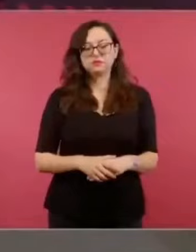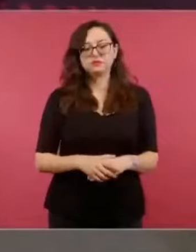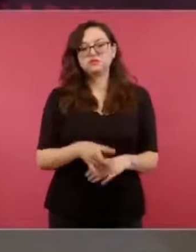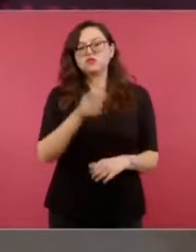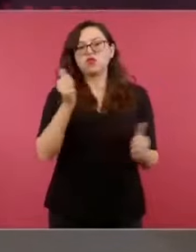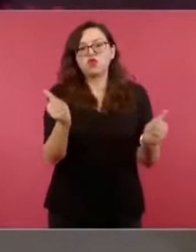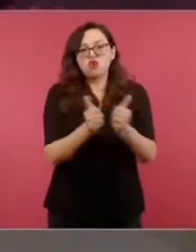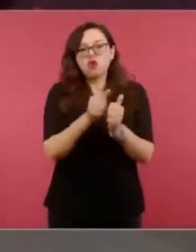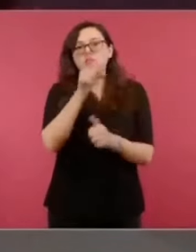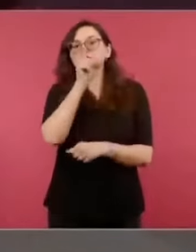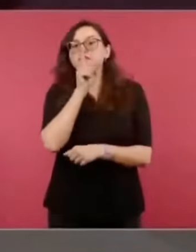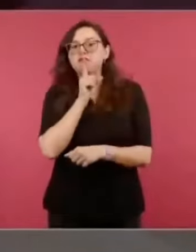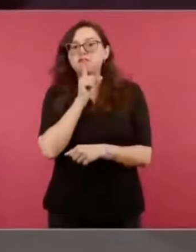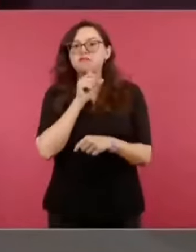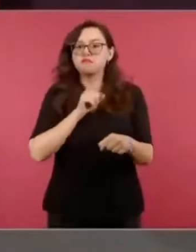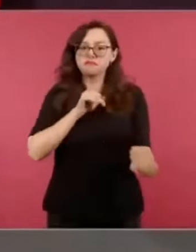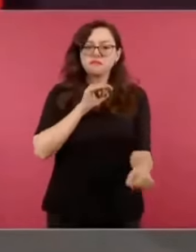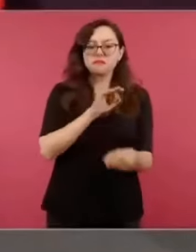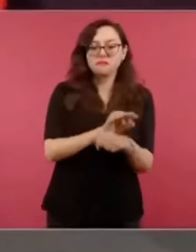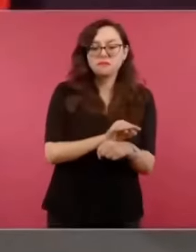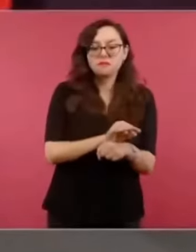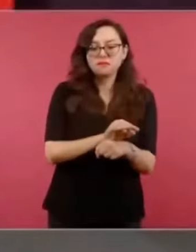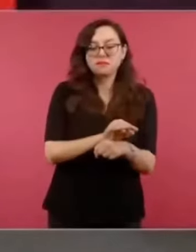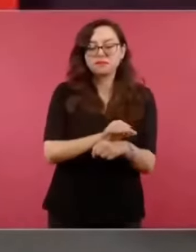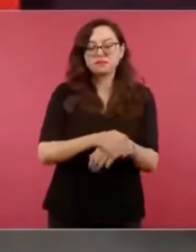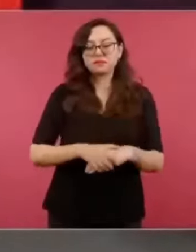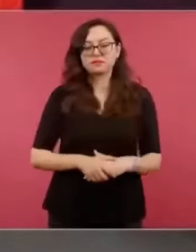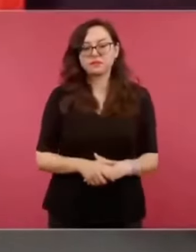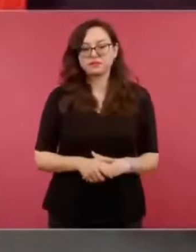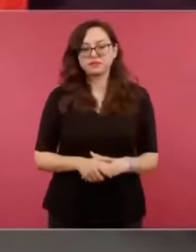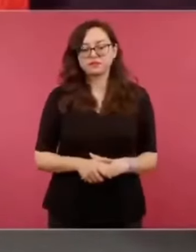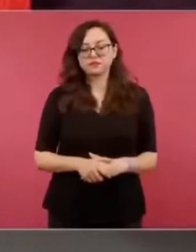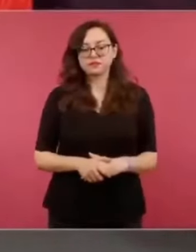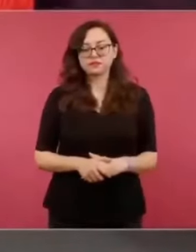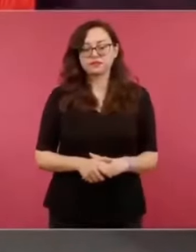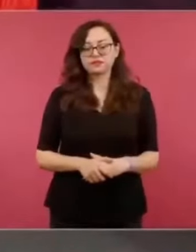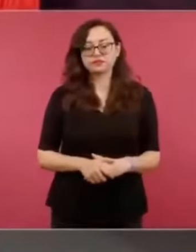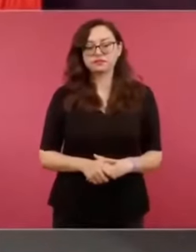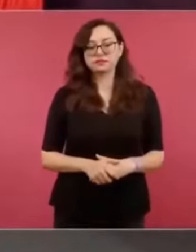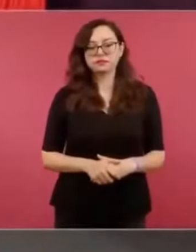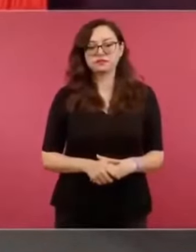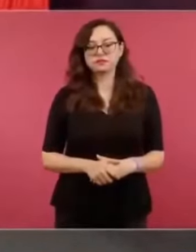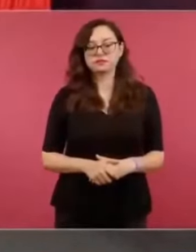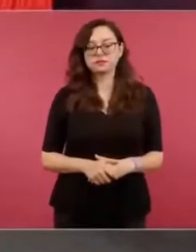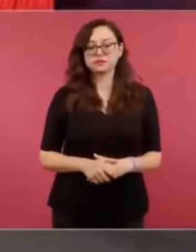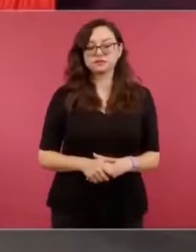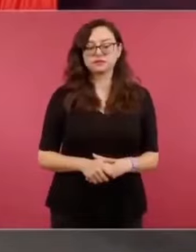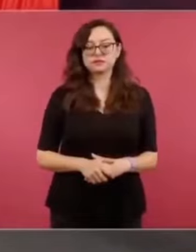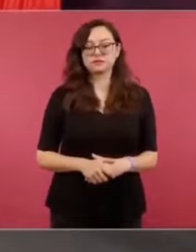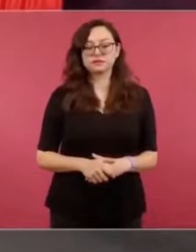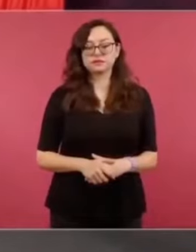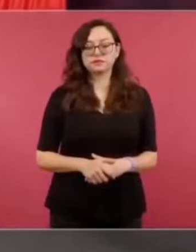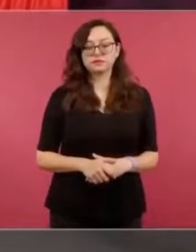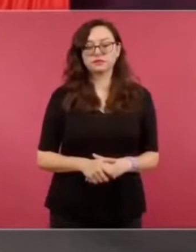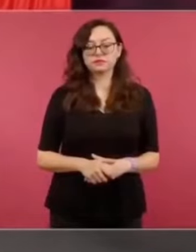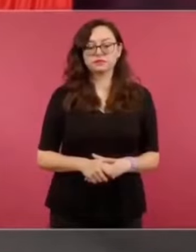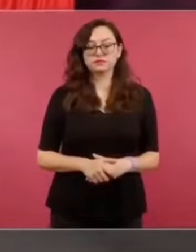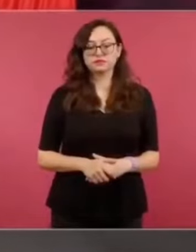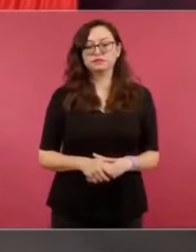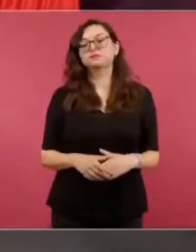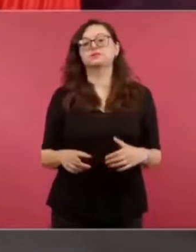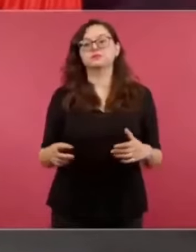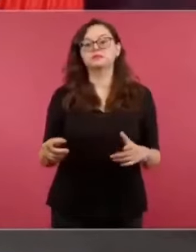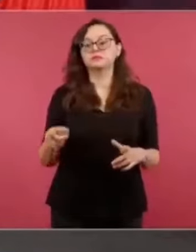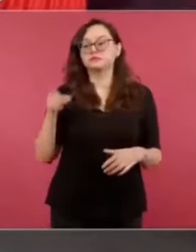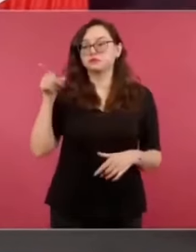primero de que no había una denuncia, que sí la hay,